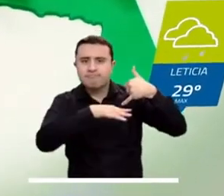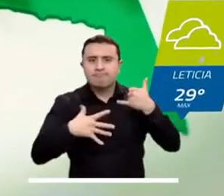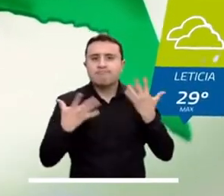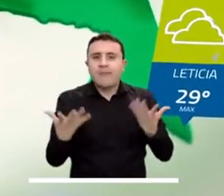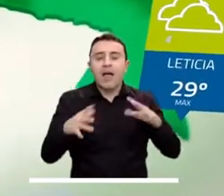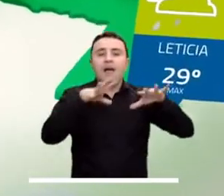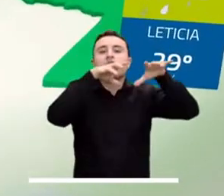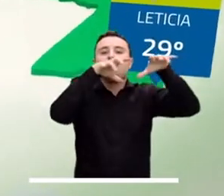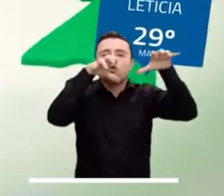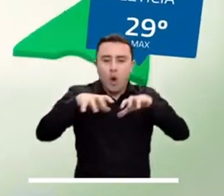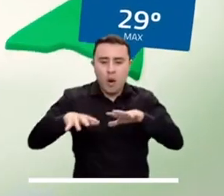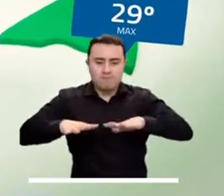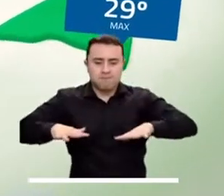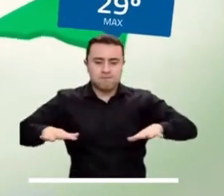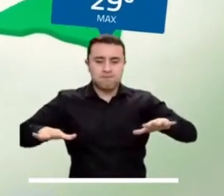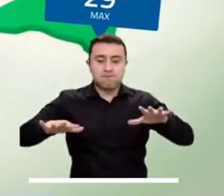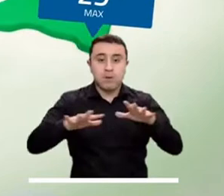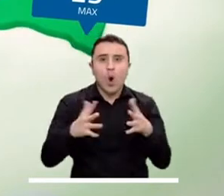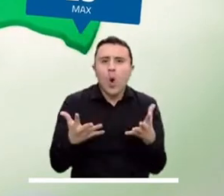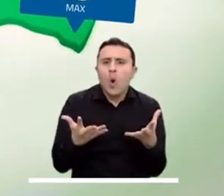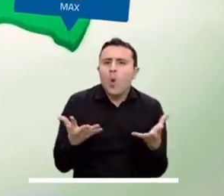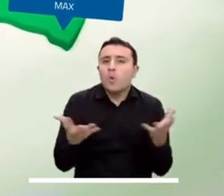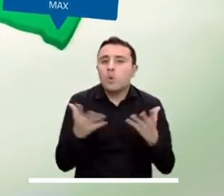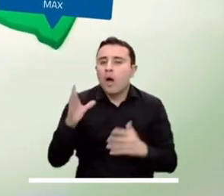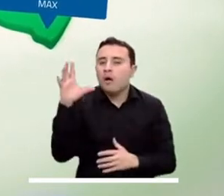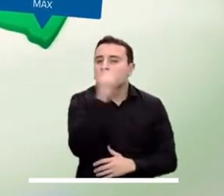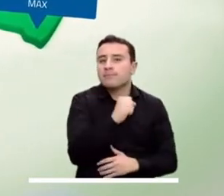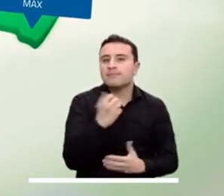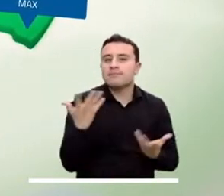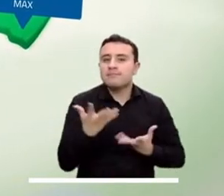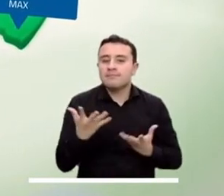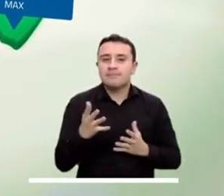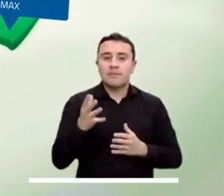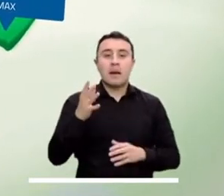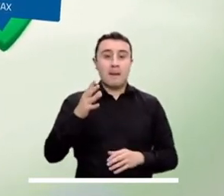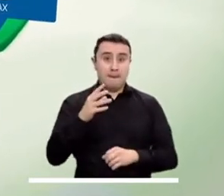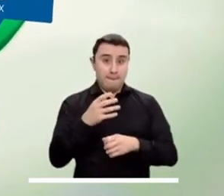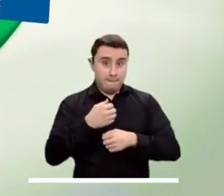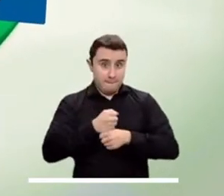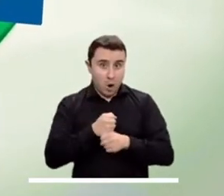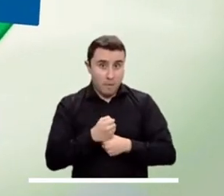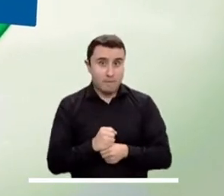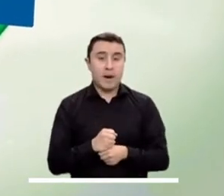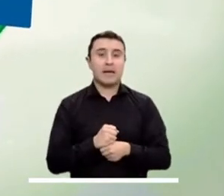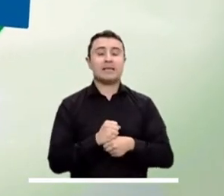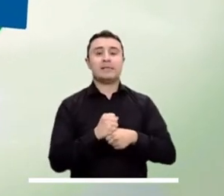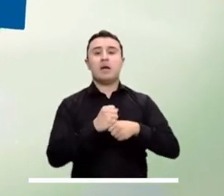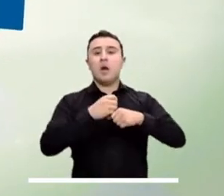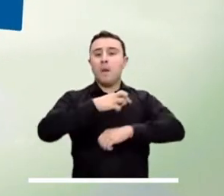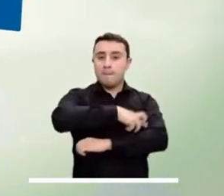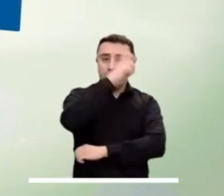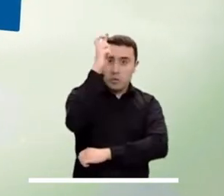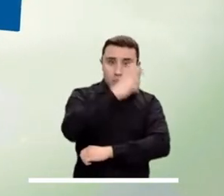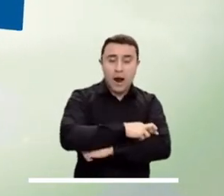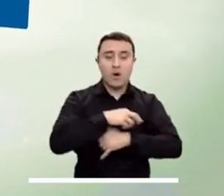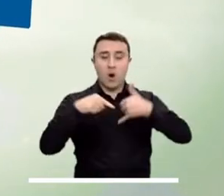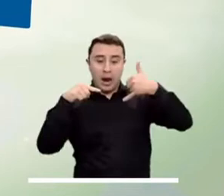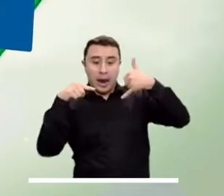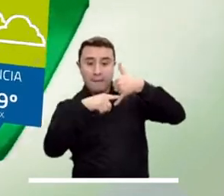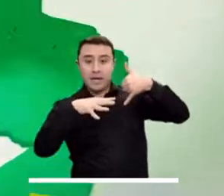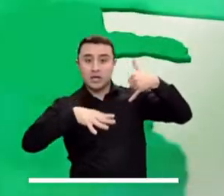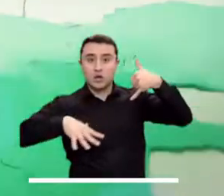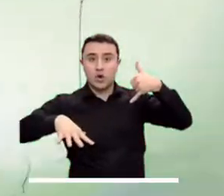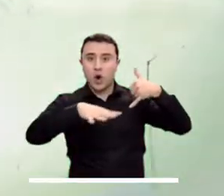El sur del país estará bajo la influencia de las lluvias. Las más importantes se podrán observar en sectores puntuales de Baupés,